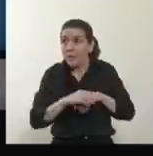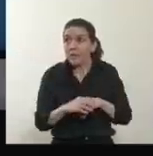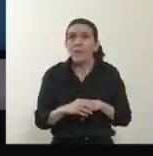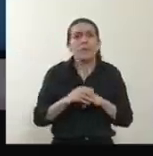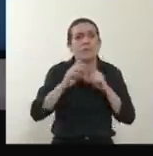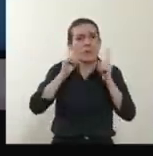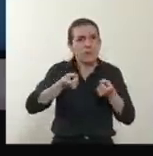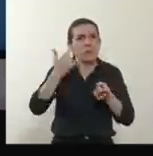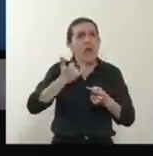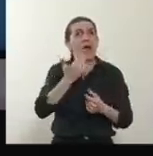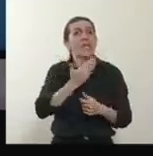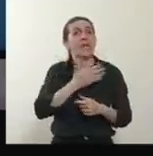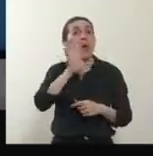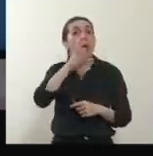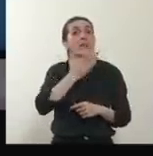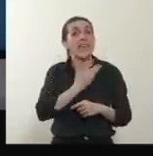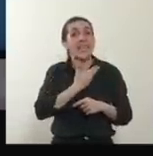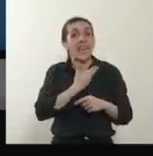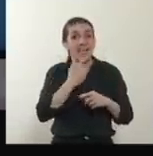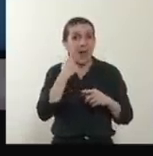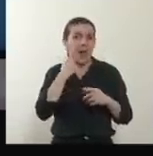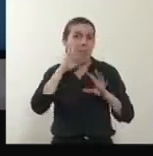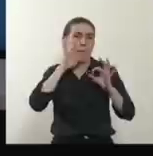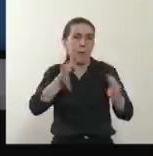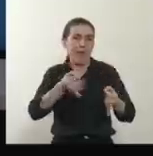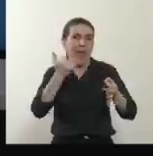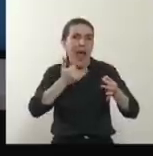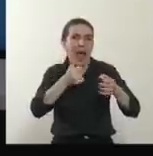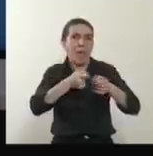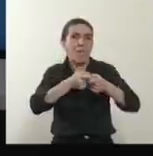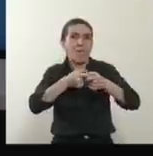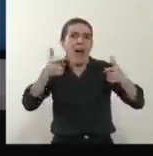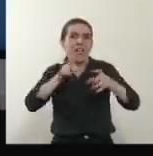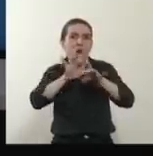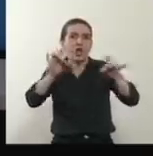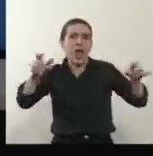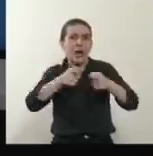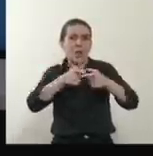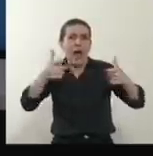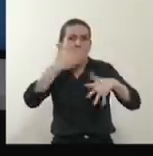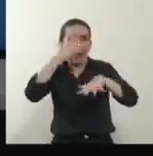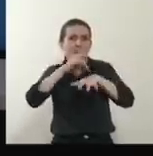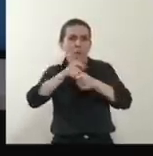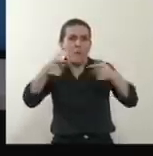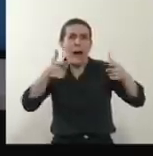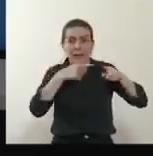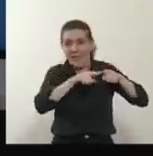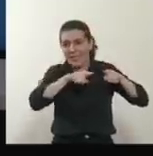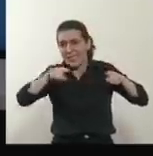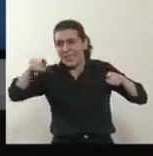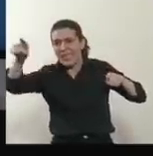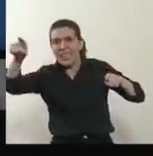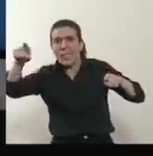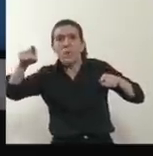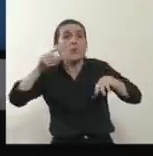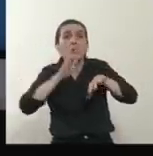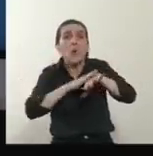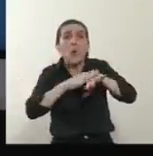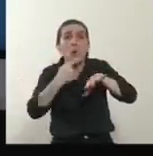Después tenemos Santa Fe, que evidencia también un crecimiento. Yo creo que tiene que ver claramente con esa irradiación